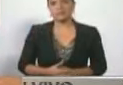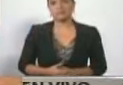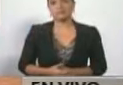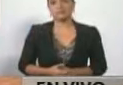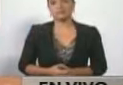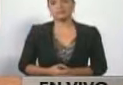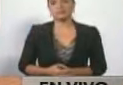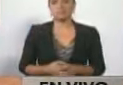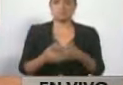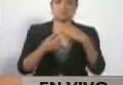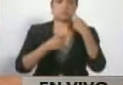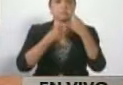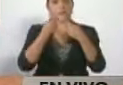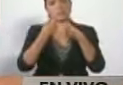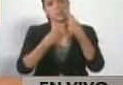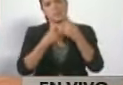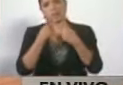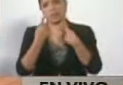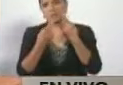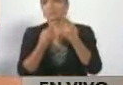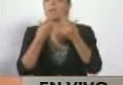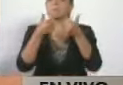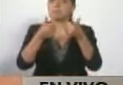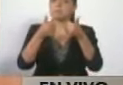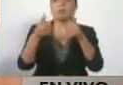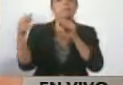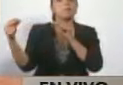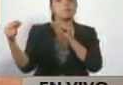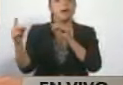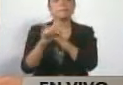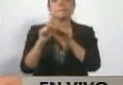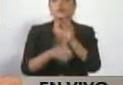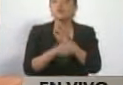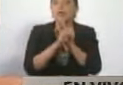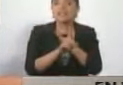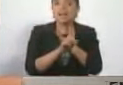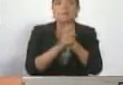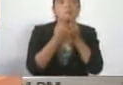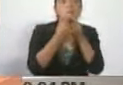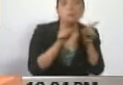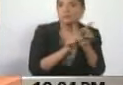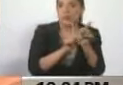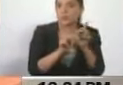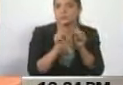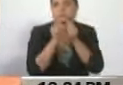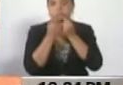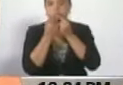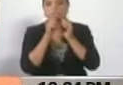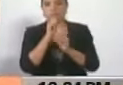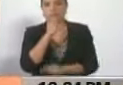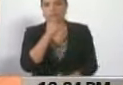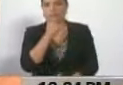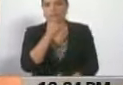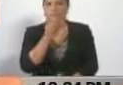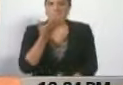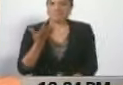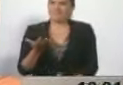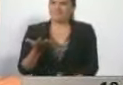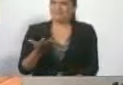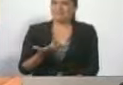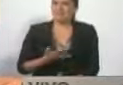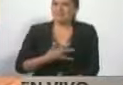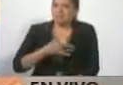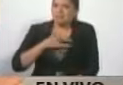declarando que va bien las conversaciones pero que todavía no se pueden hacer anuncios oficiales. Pero Dios santo